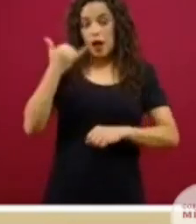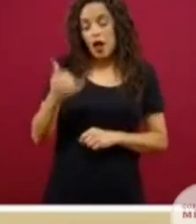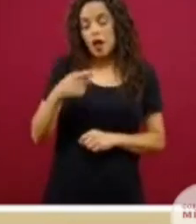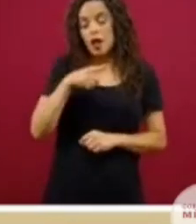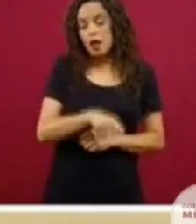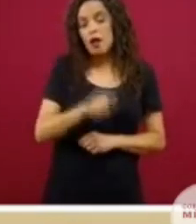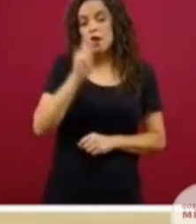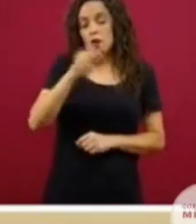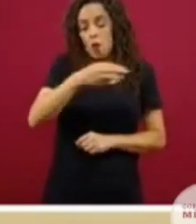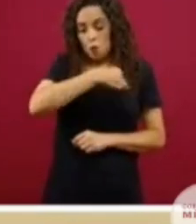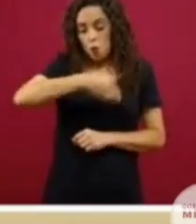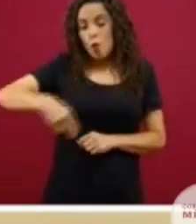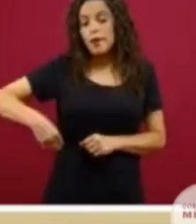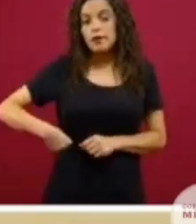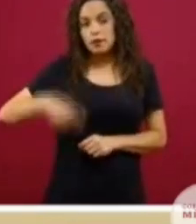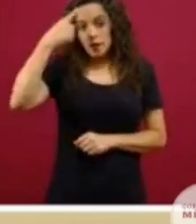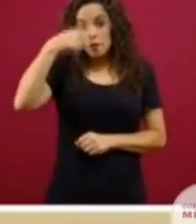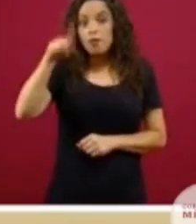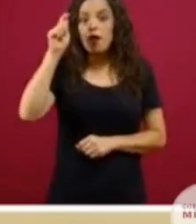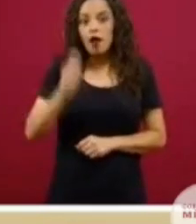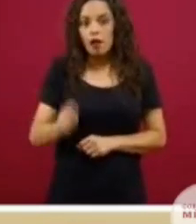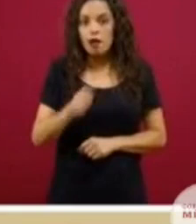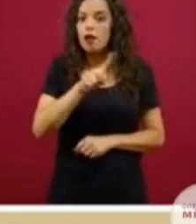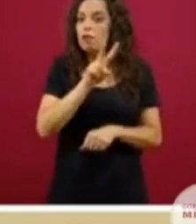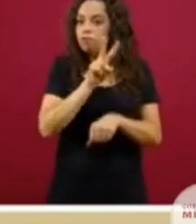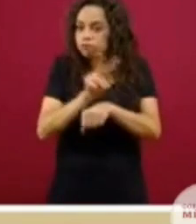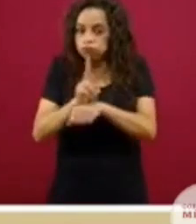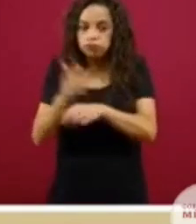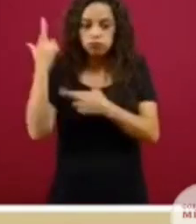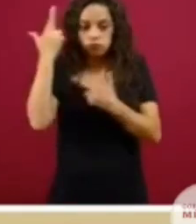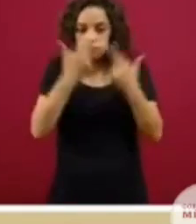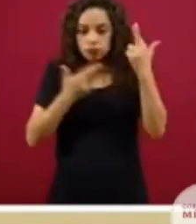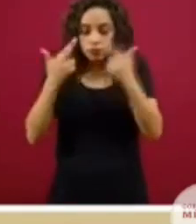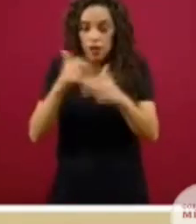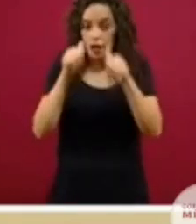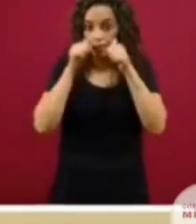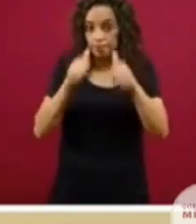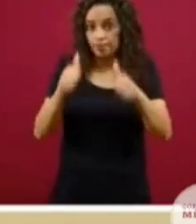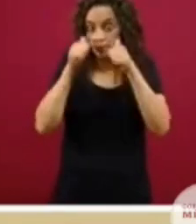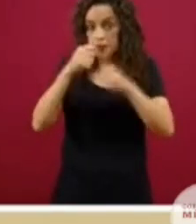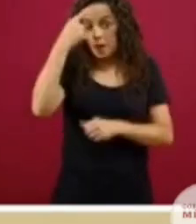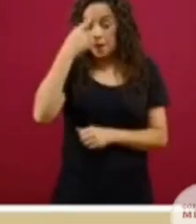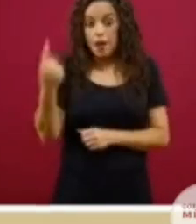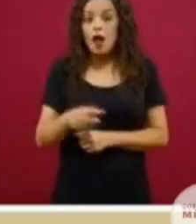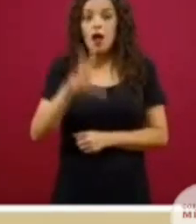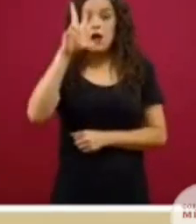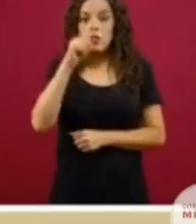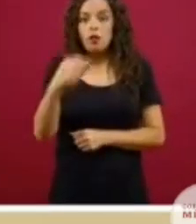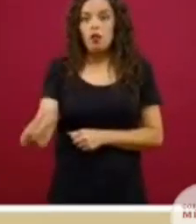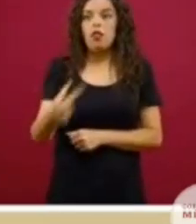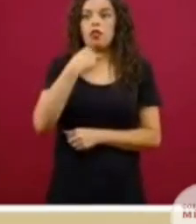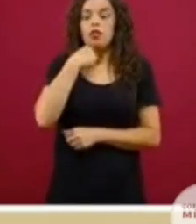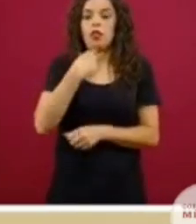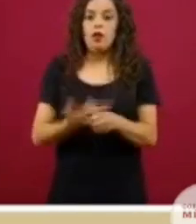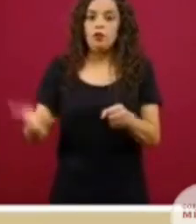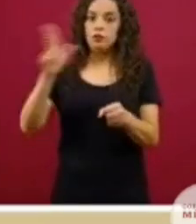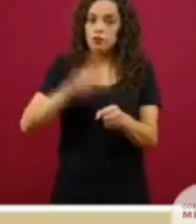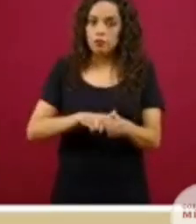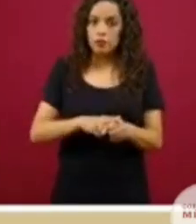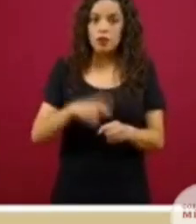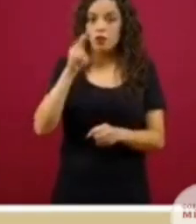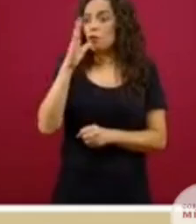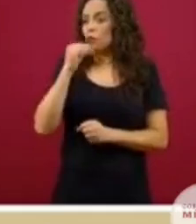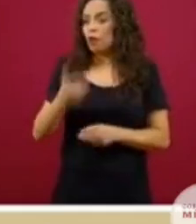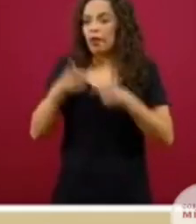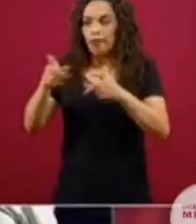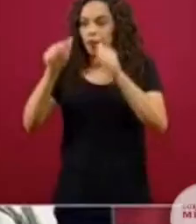para poder estar siempre pendientes de que no vayan a tener una saturación que impida recibir a pacientes o detenerla, que tengan